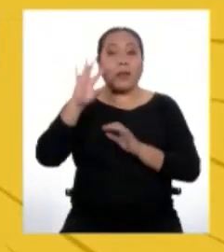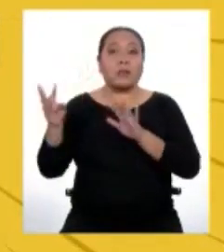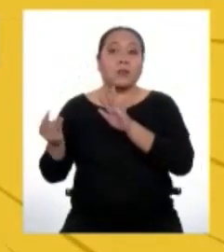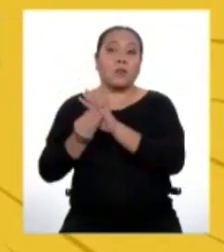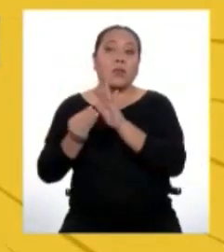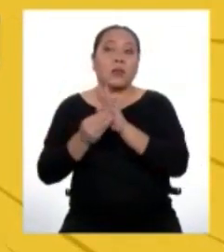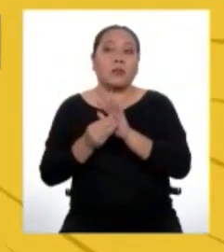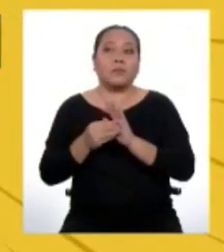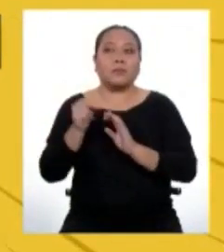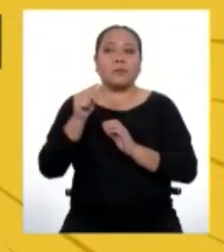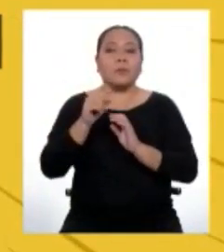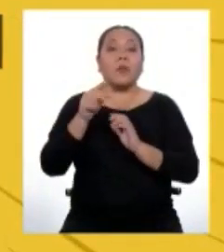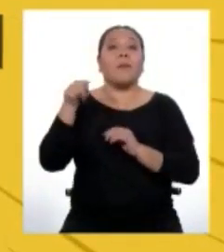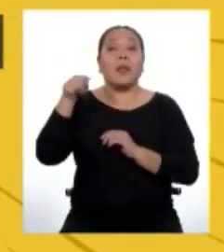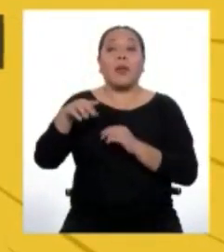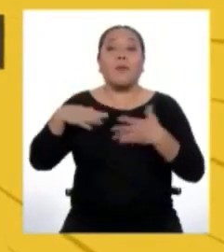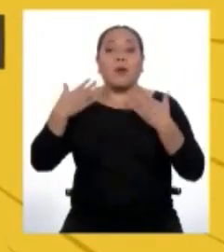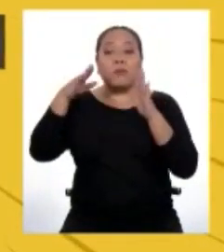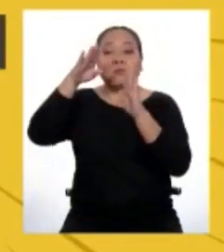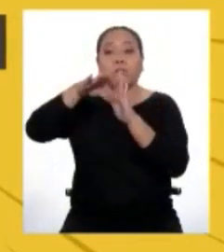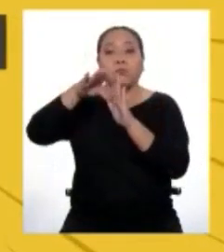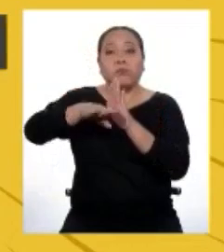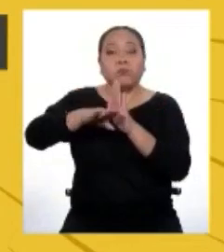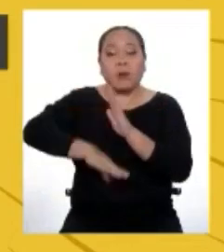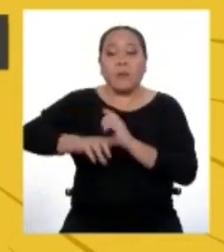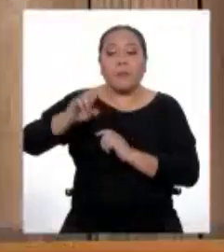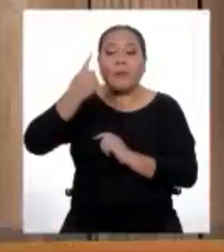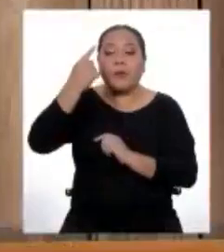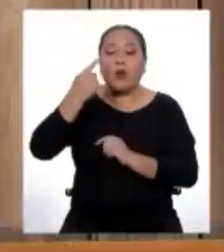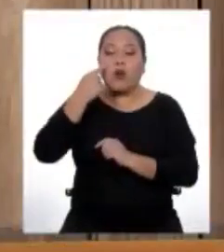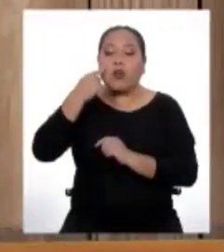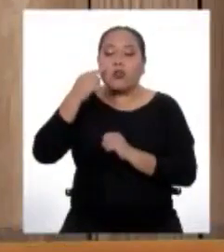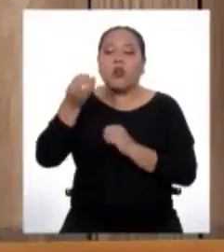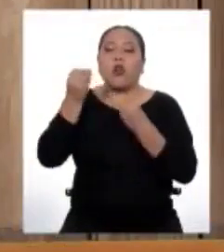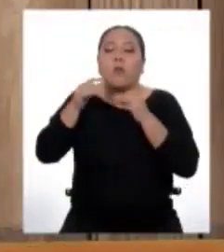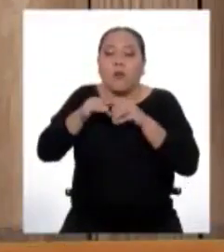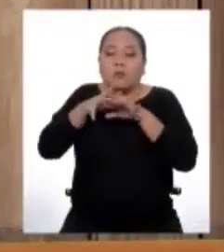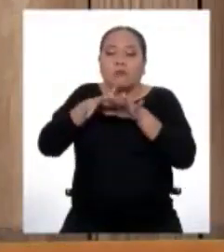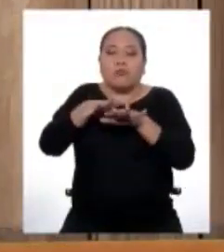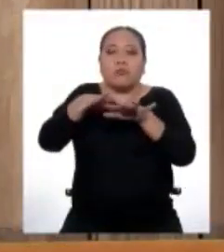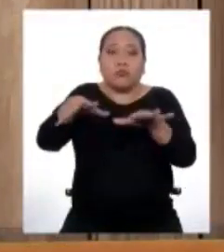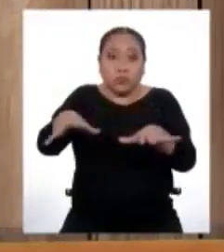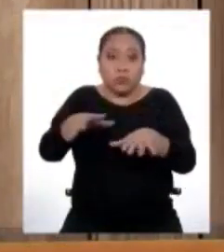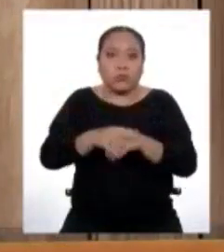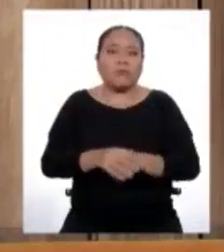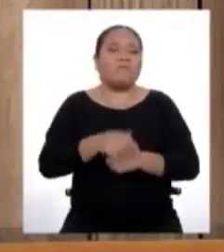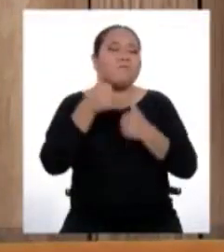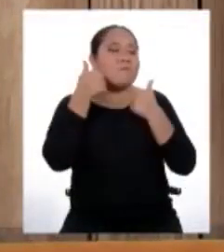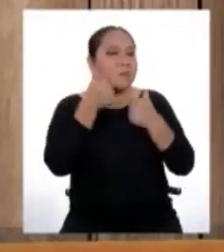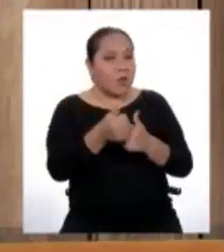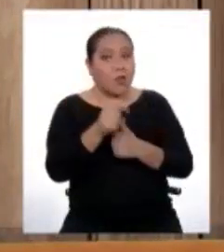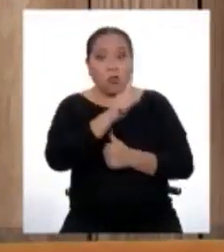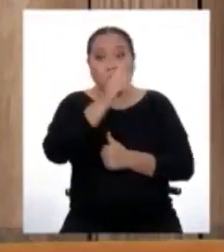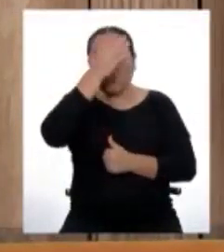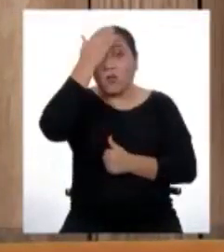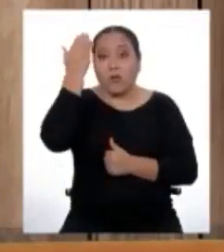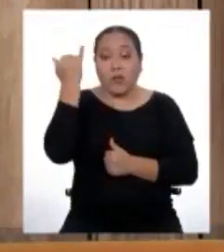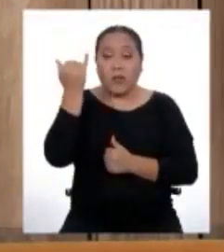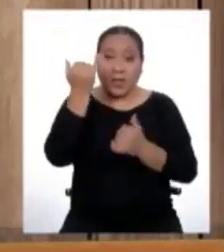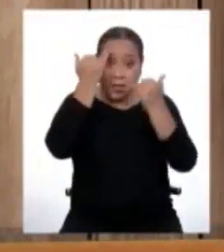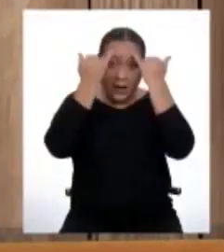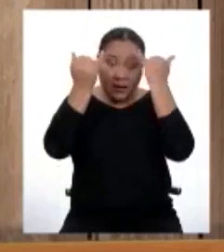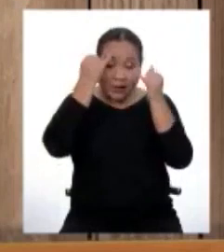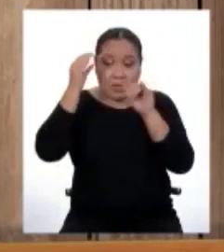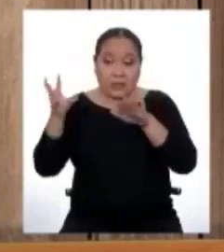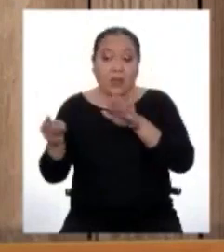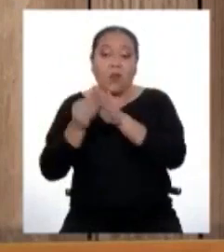sería, para reducir la huella, primero hay que conocer su tamaño. ¡Excelente! No se olviden que las ideas secundarias